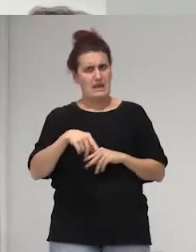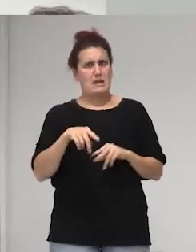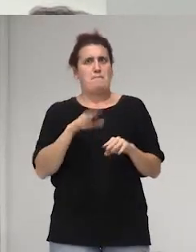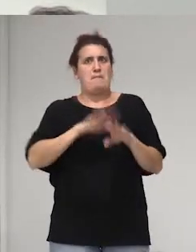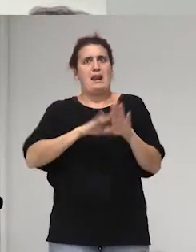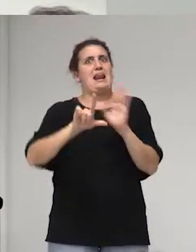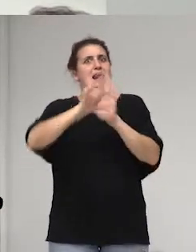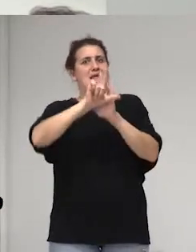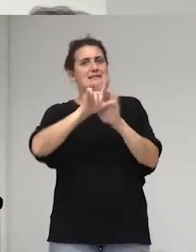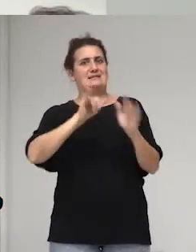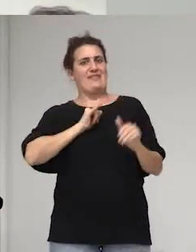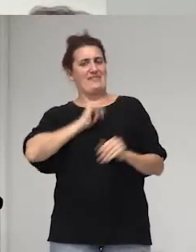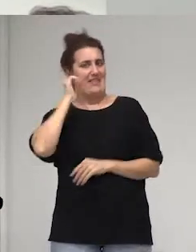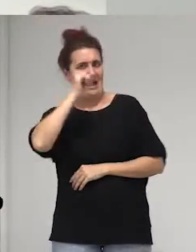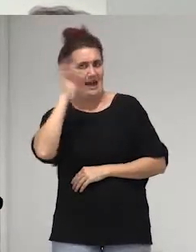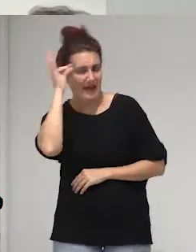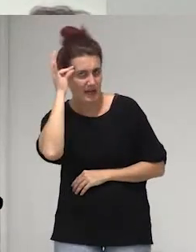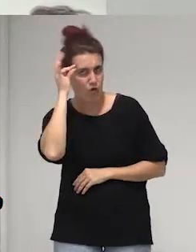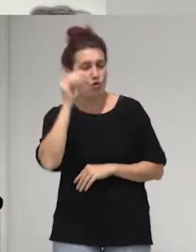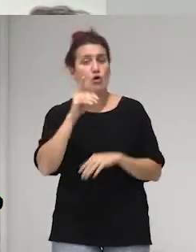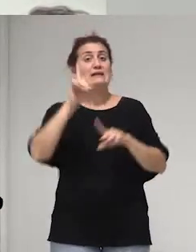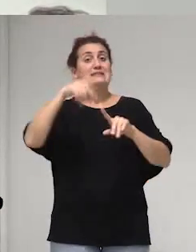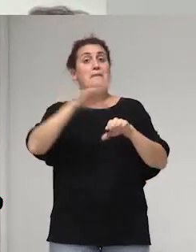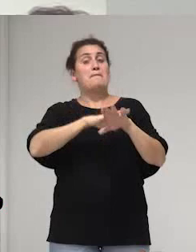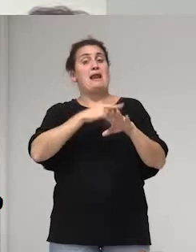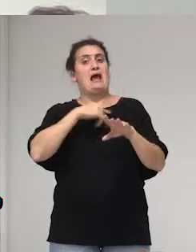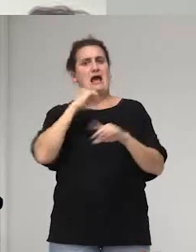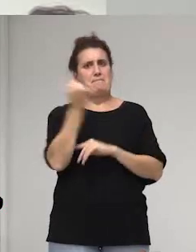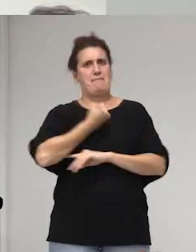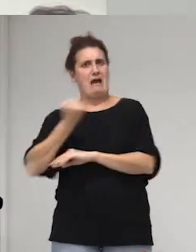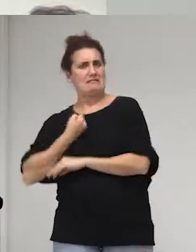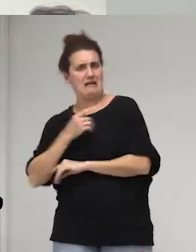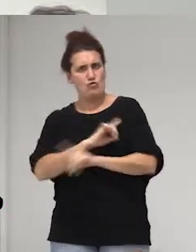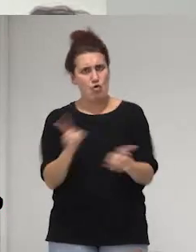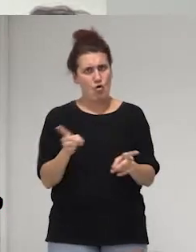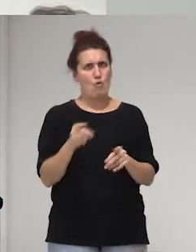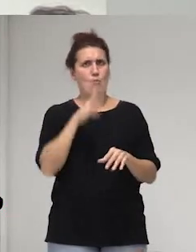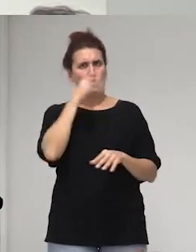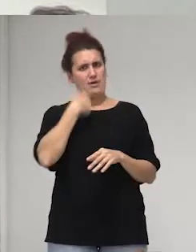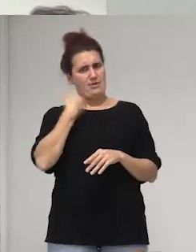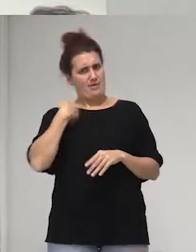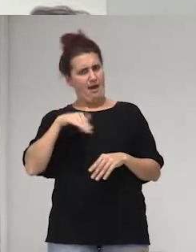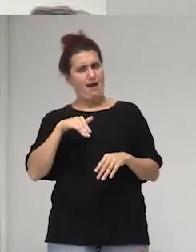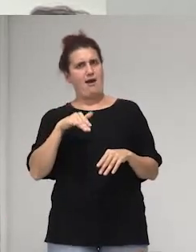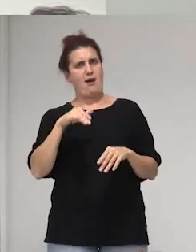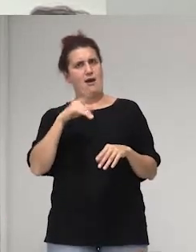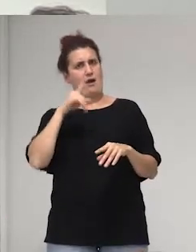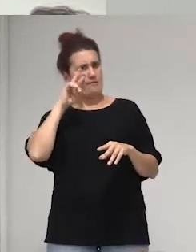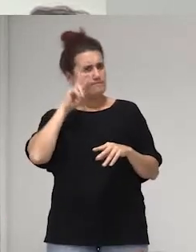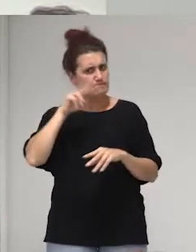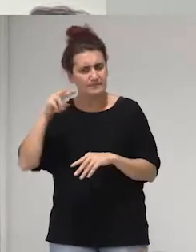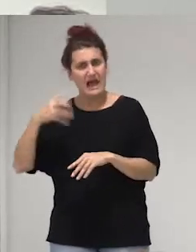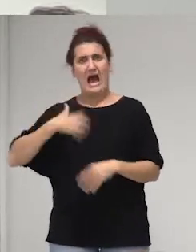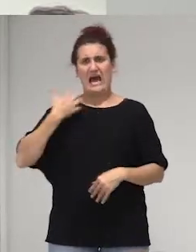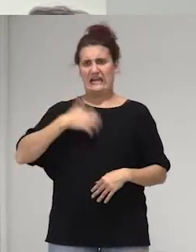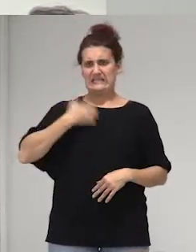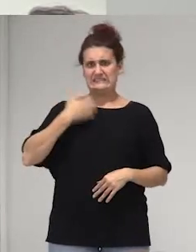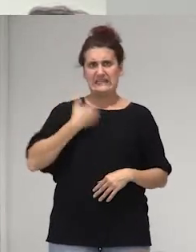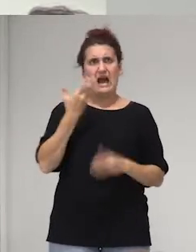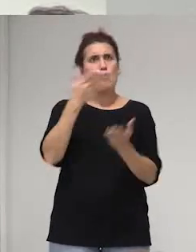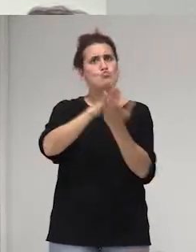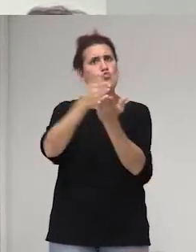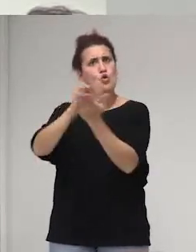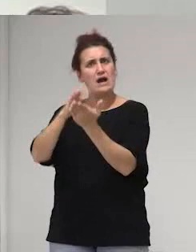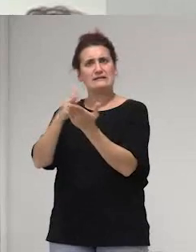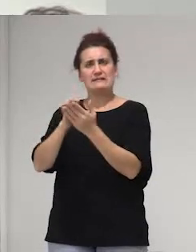género claro también para que ya no nos maten porque cuando porque está comprobado en argentina bajó la tasa de